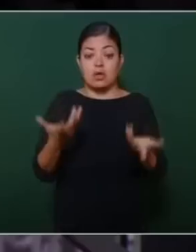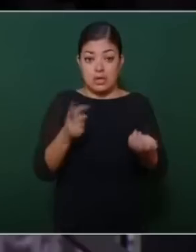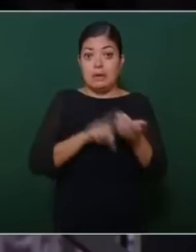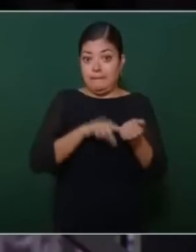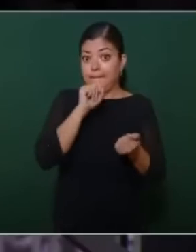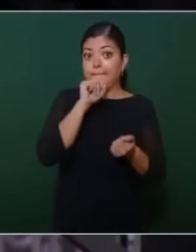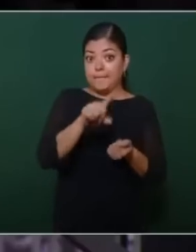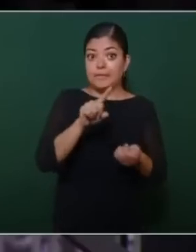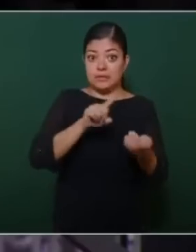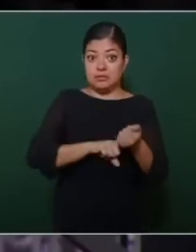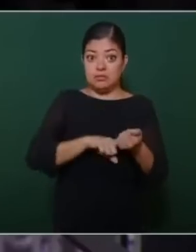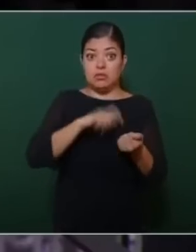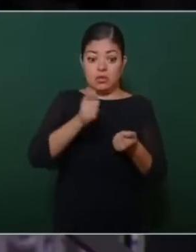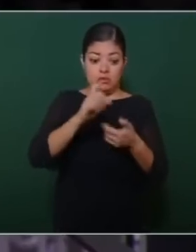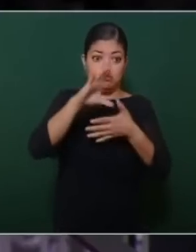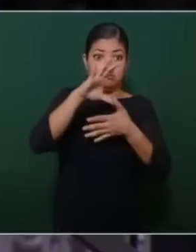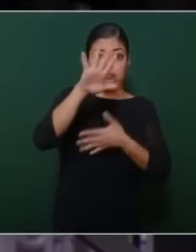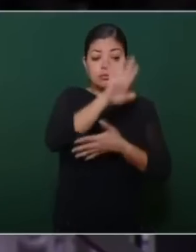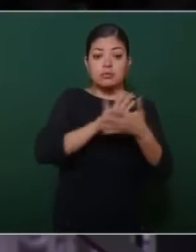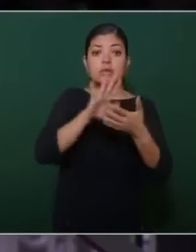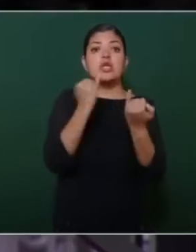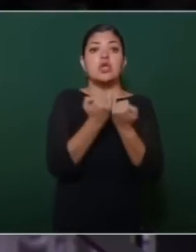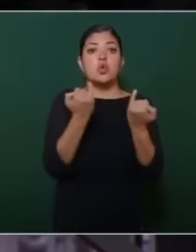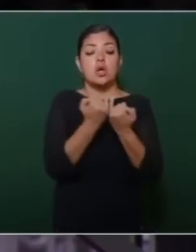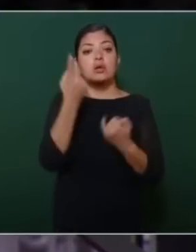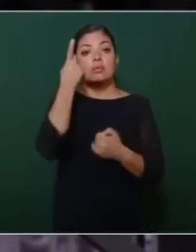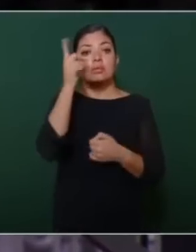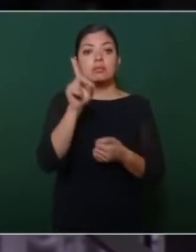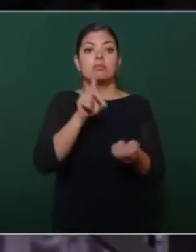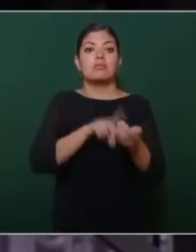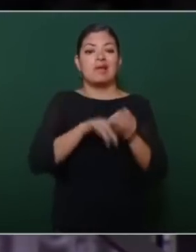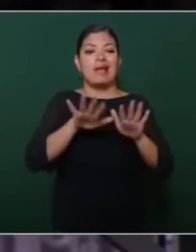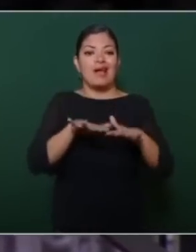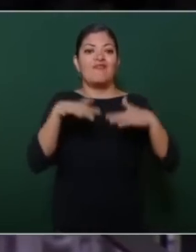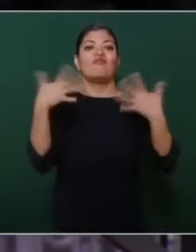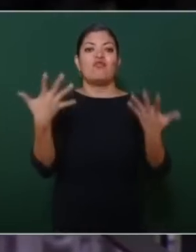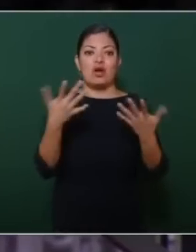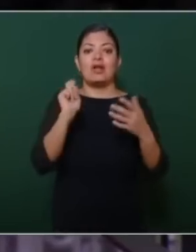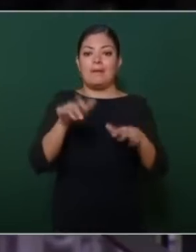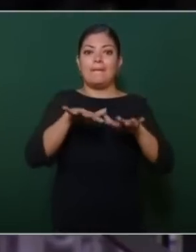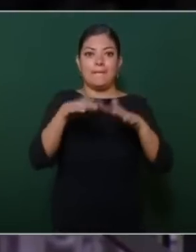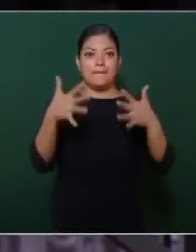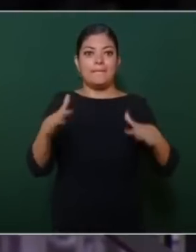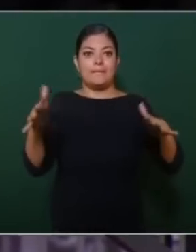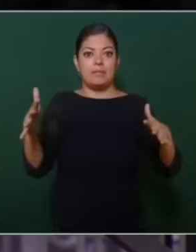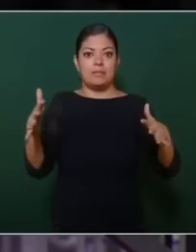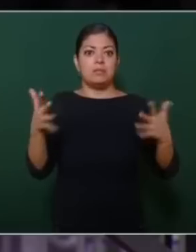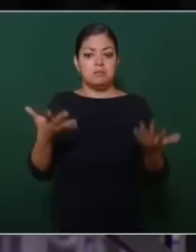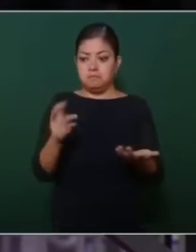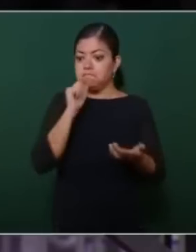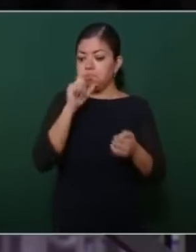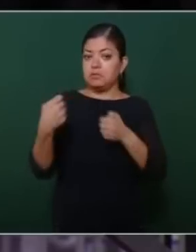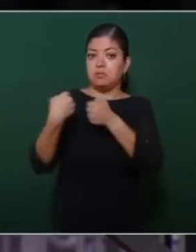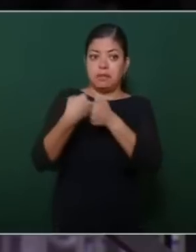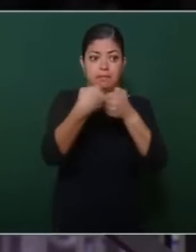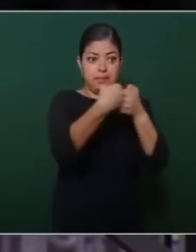plataforma continental y la zona económica exclusiva situada fuera del mar territorial y adyacente a este